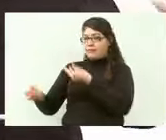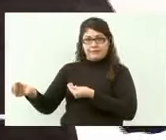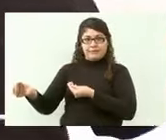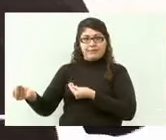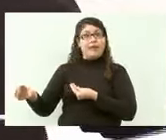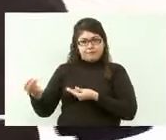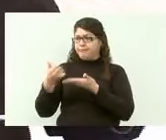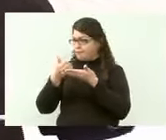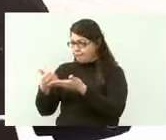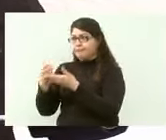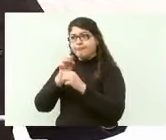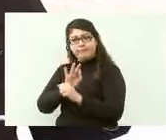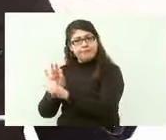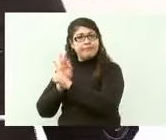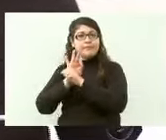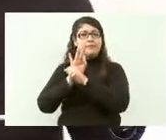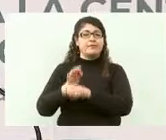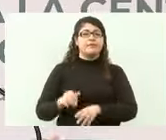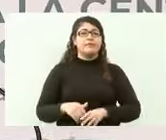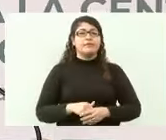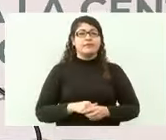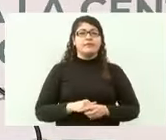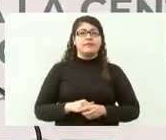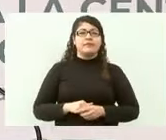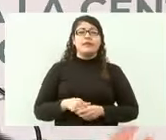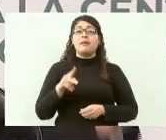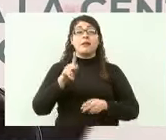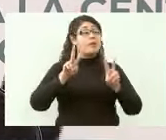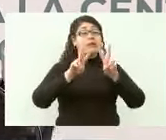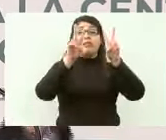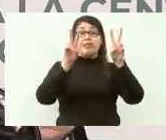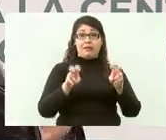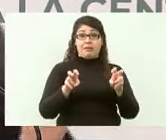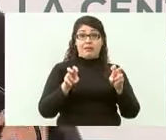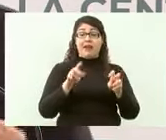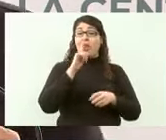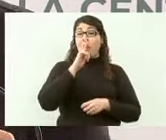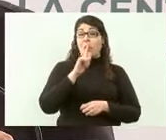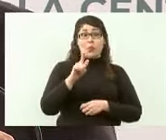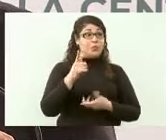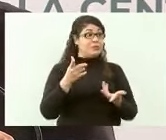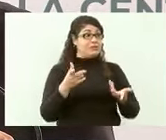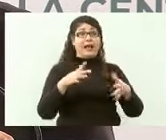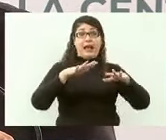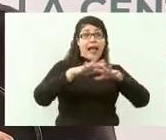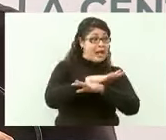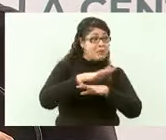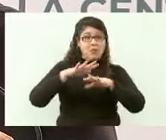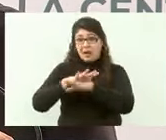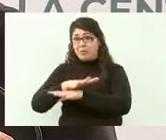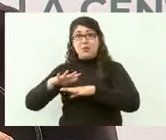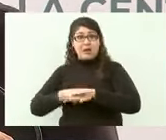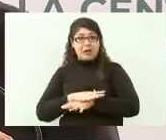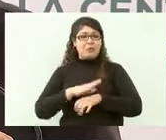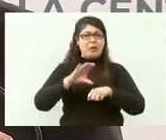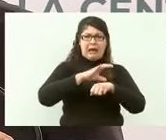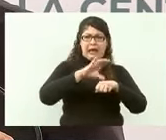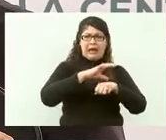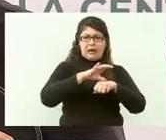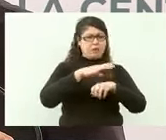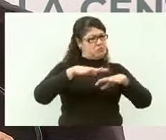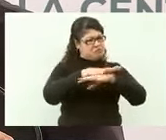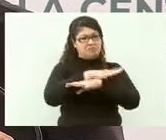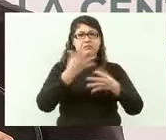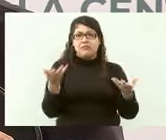llamada reforma energética dejaron todo completamente a favor